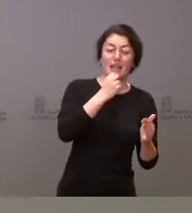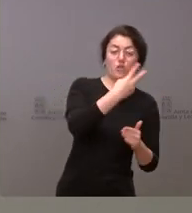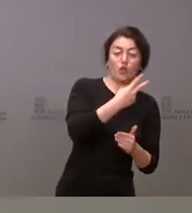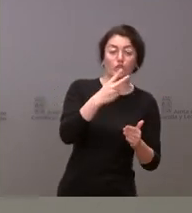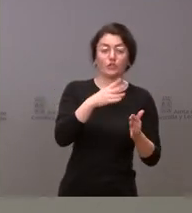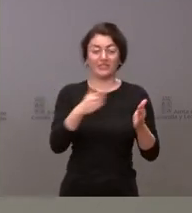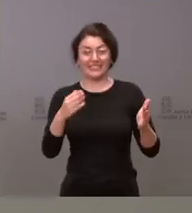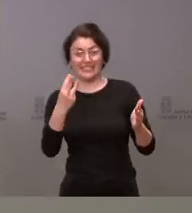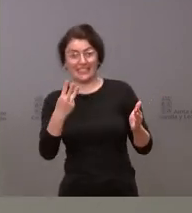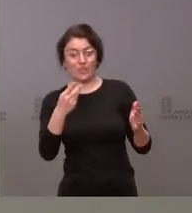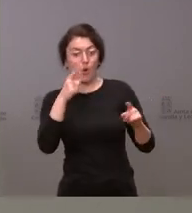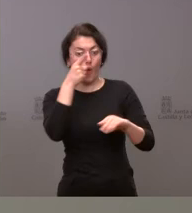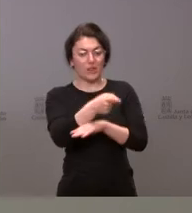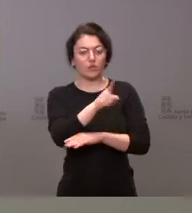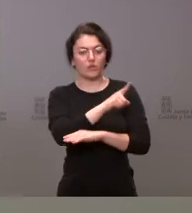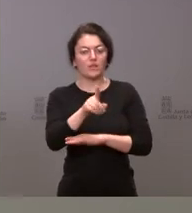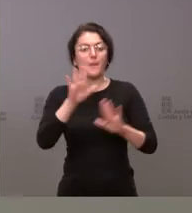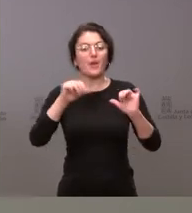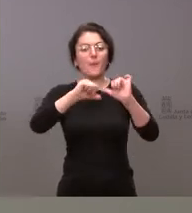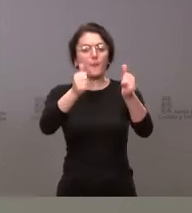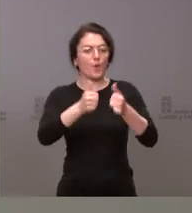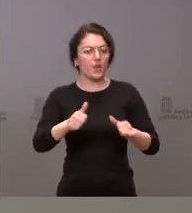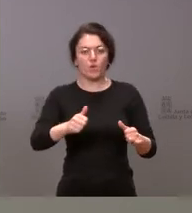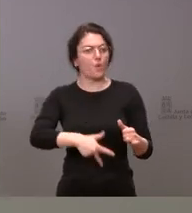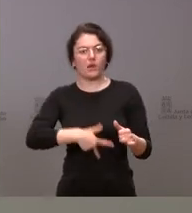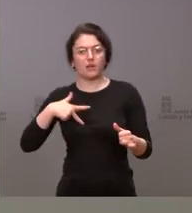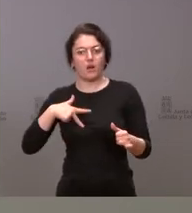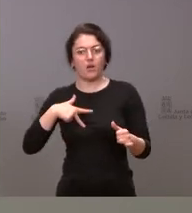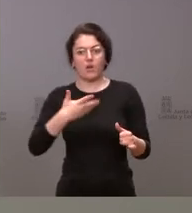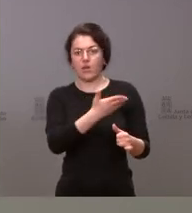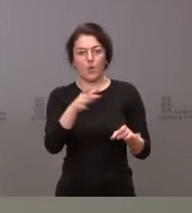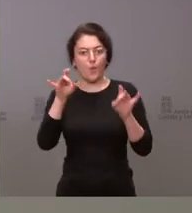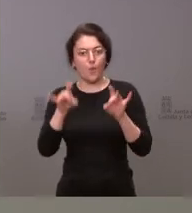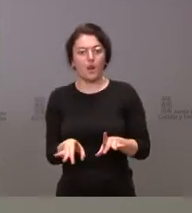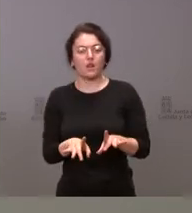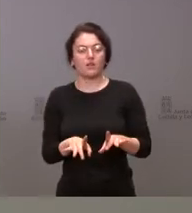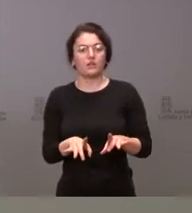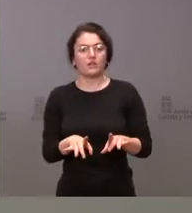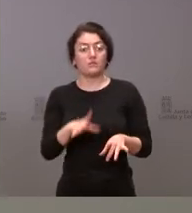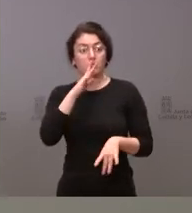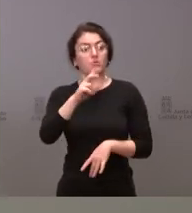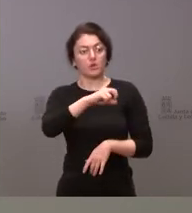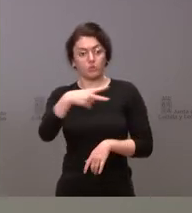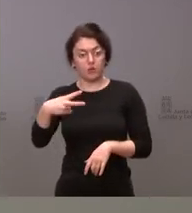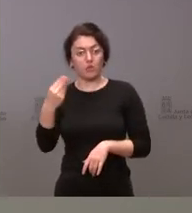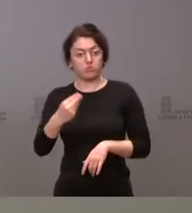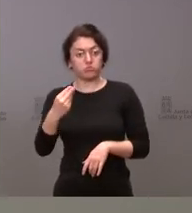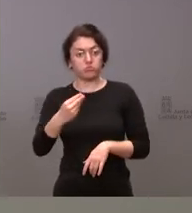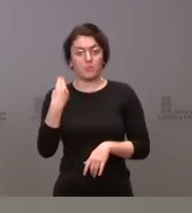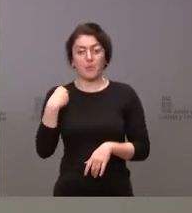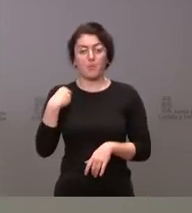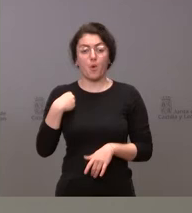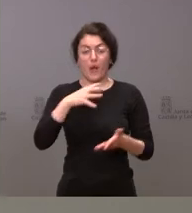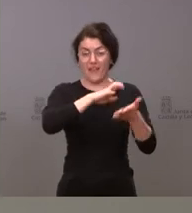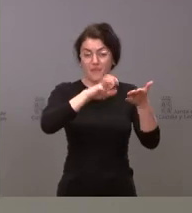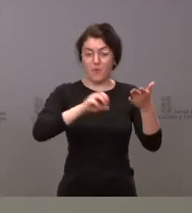de educación es el carácter general tenemos en todo el sistema educativo, que por otro lado, tan buenos resultados nos está dando con los informes PISA y